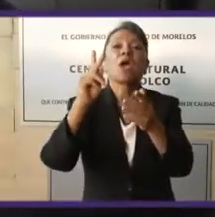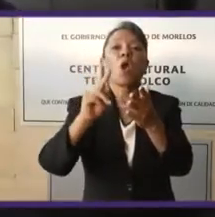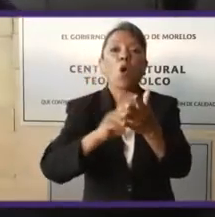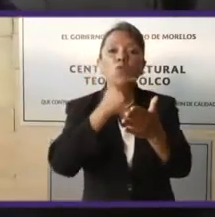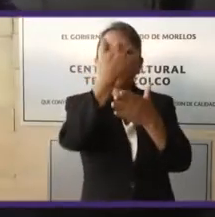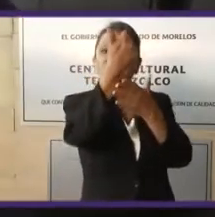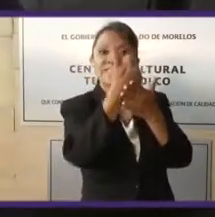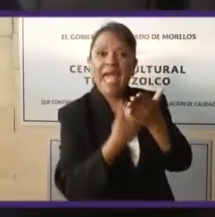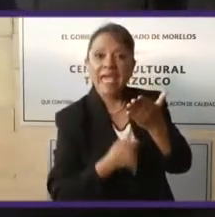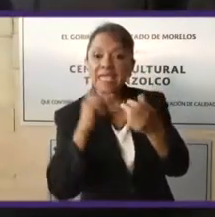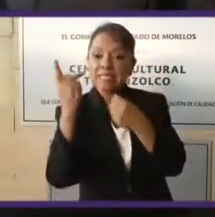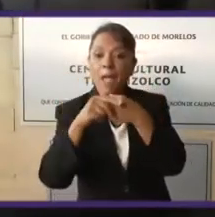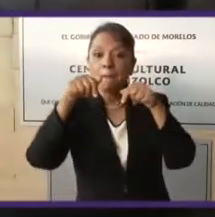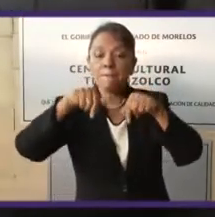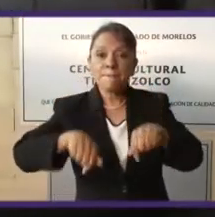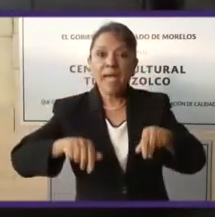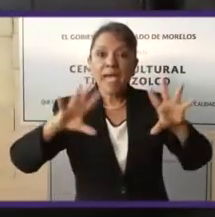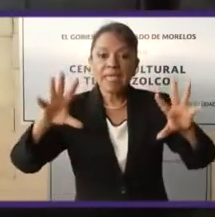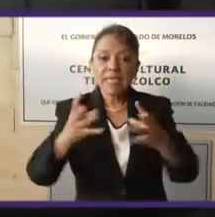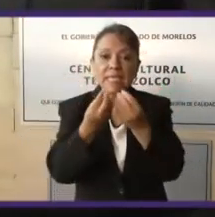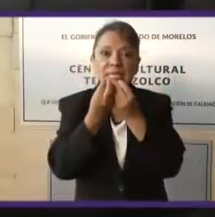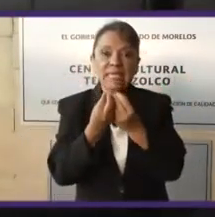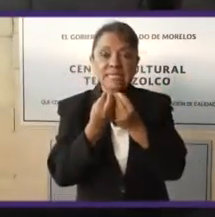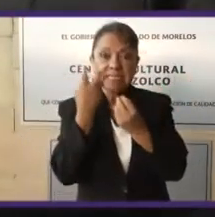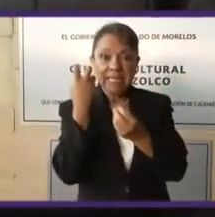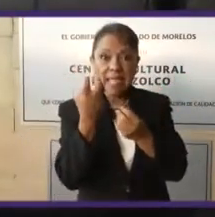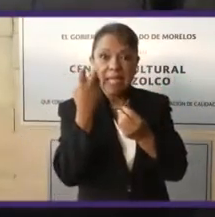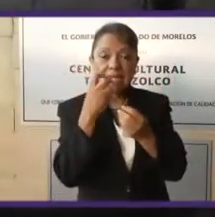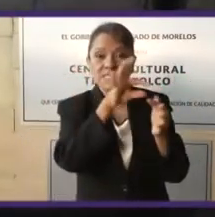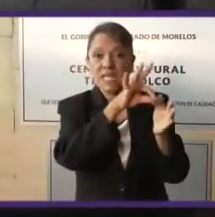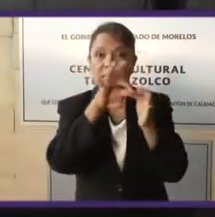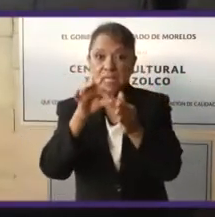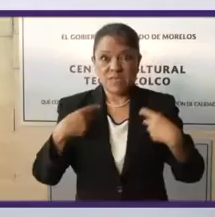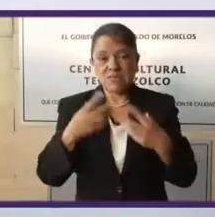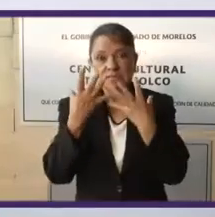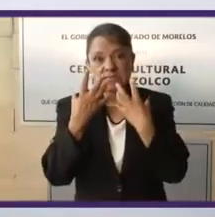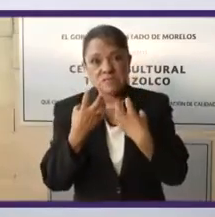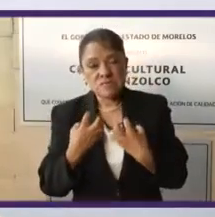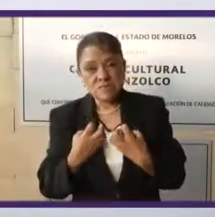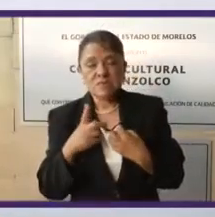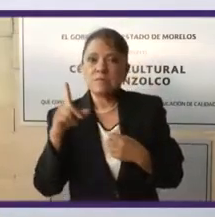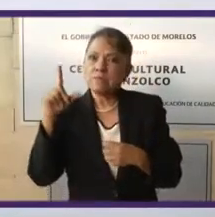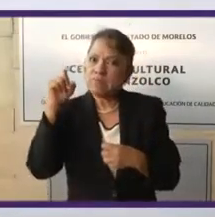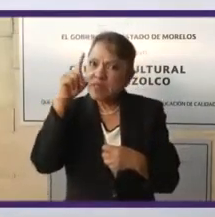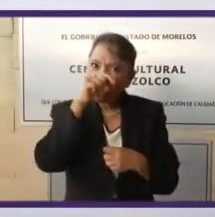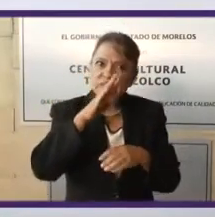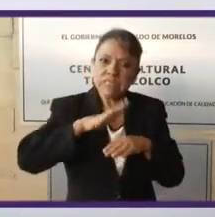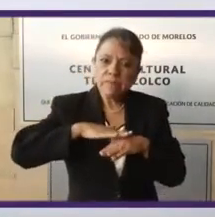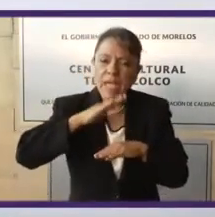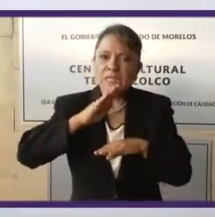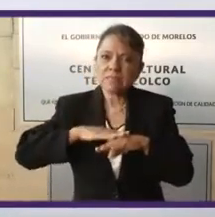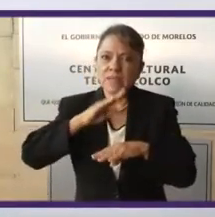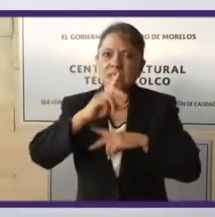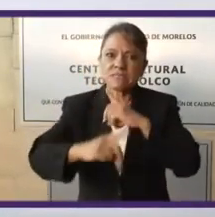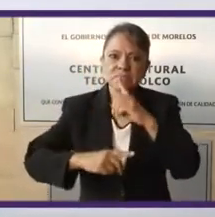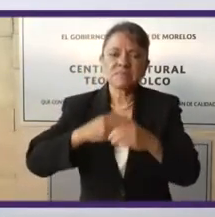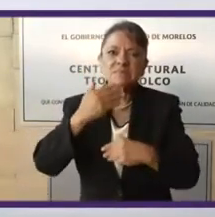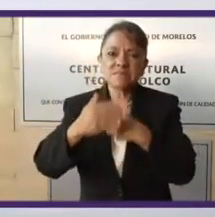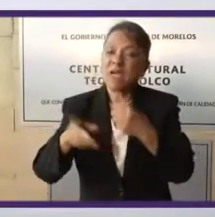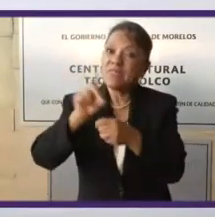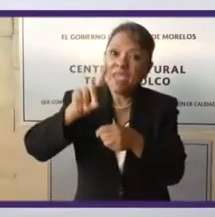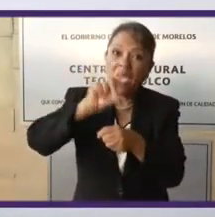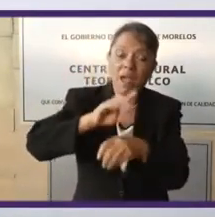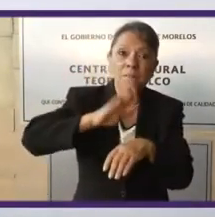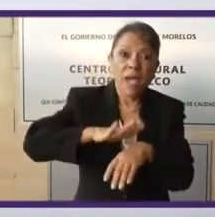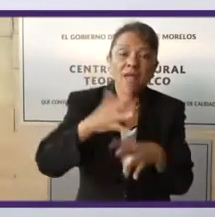país y que se nos lleve al rescate del país. Ya hemos tenido y ya hemos hecho candidatos